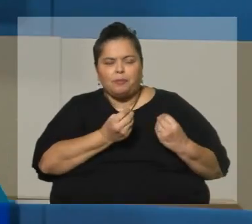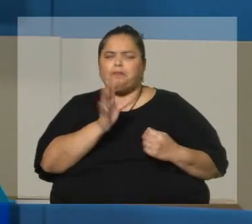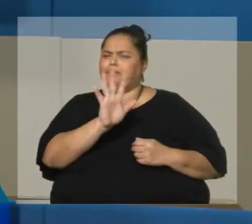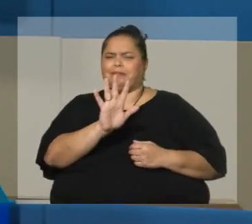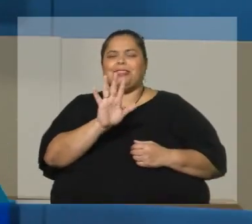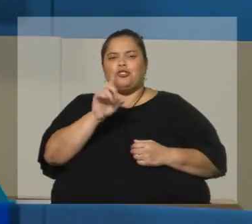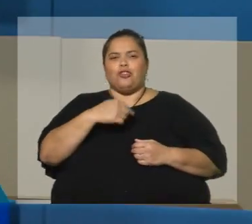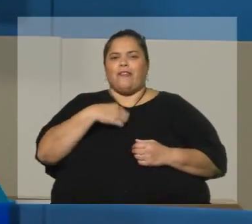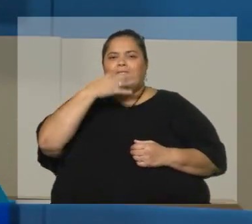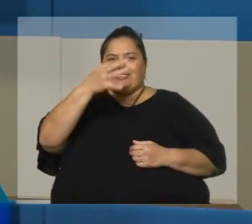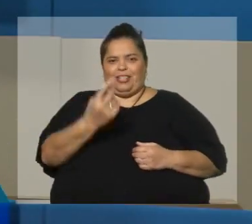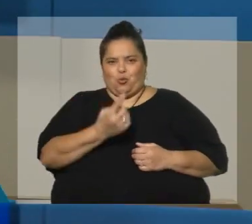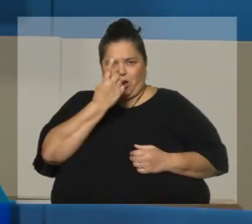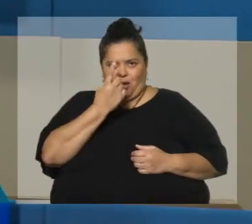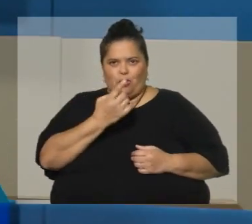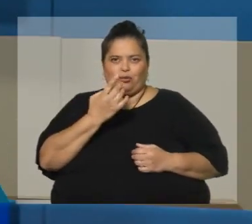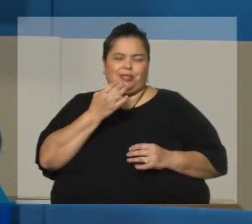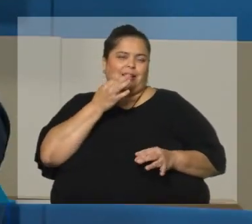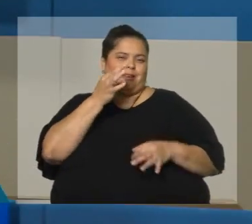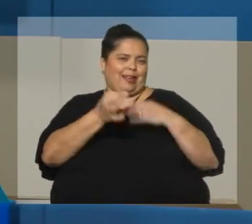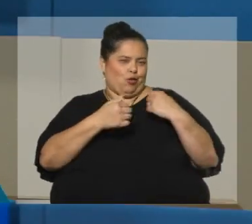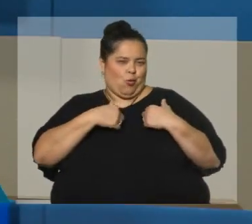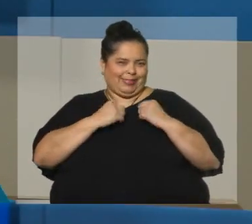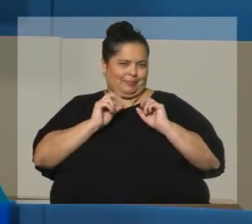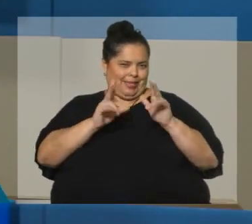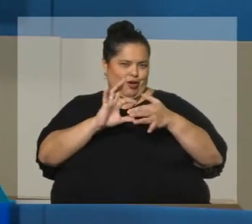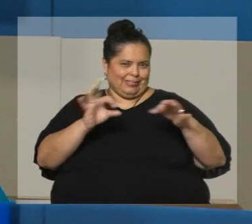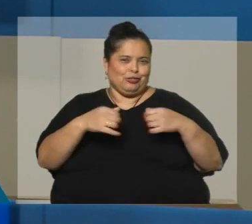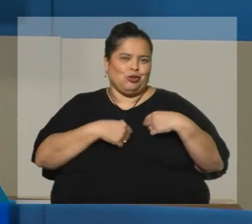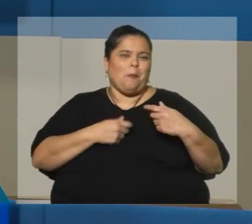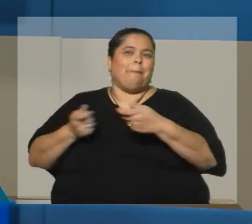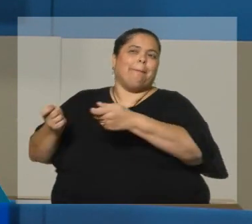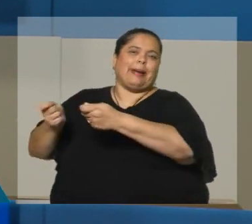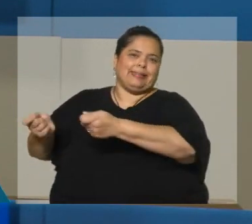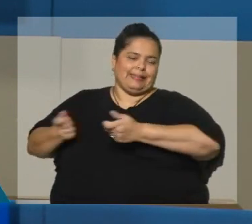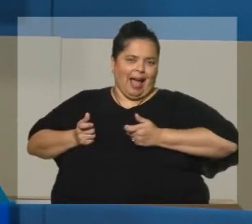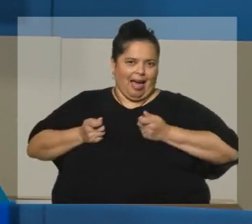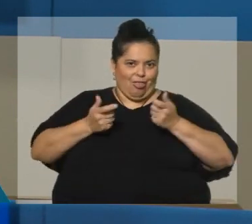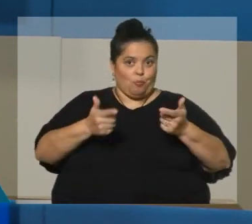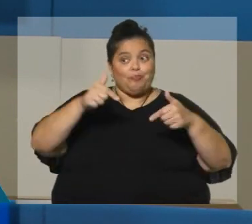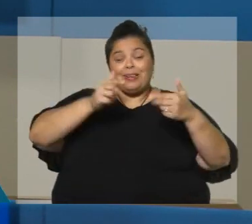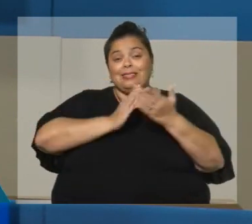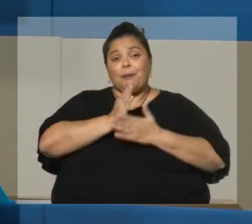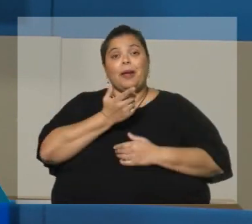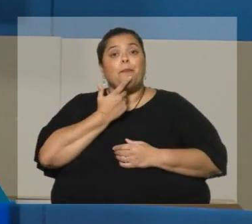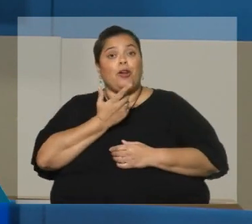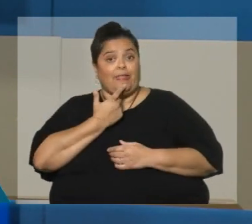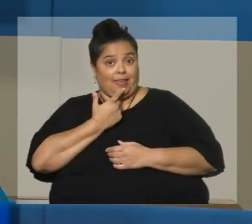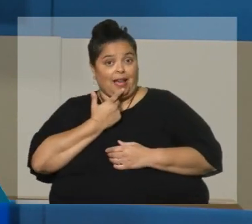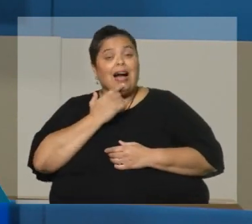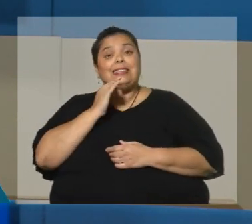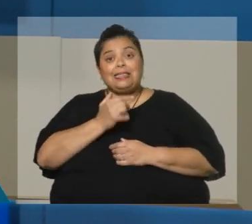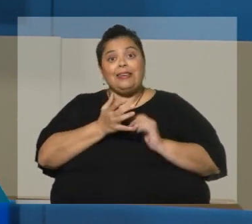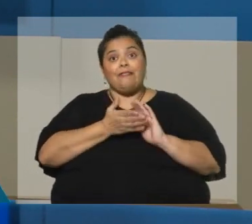expresión que no es mía, pero que la tomo prestada. En política, cuando alguien va adelante